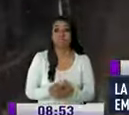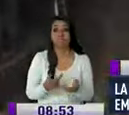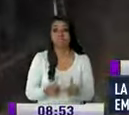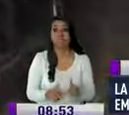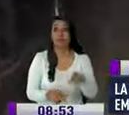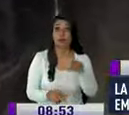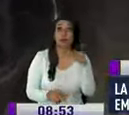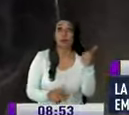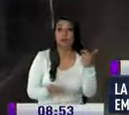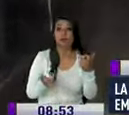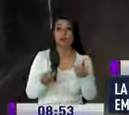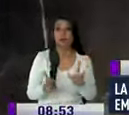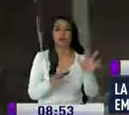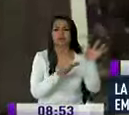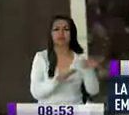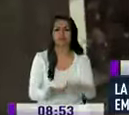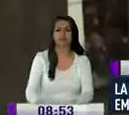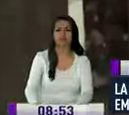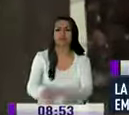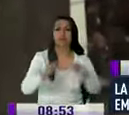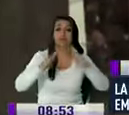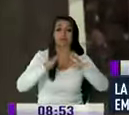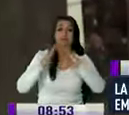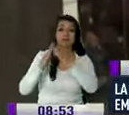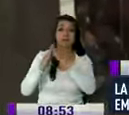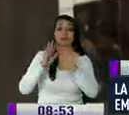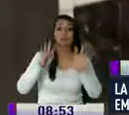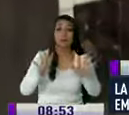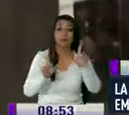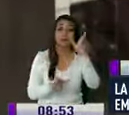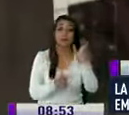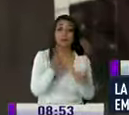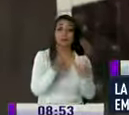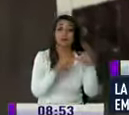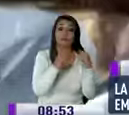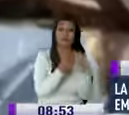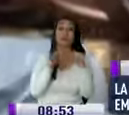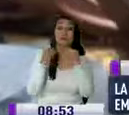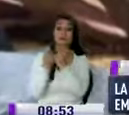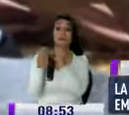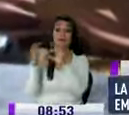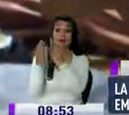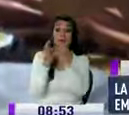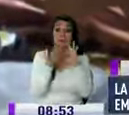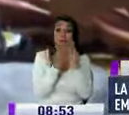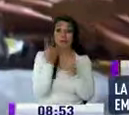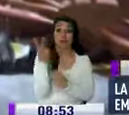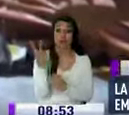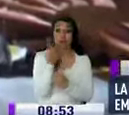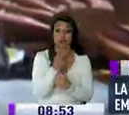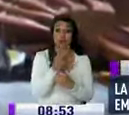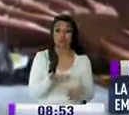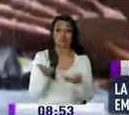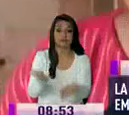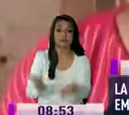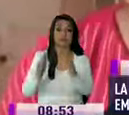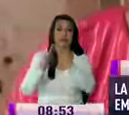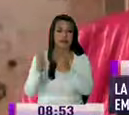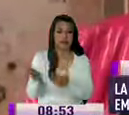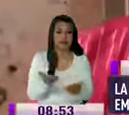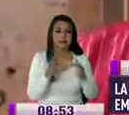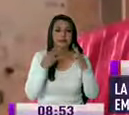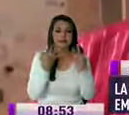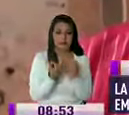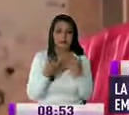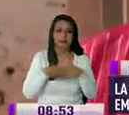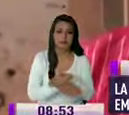restantes quedaron llenas de lodo nueve personas integrantes de dos familias fueron evacuadas a casas acogientes el